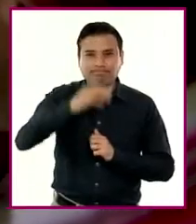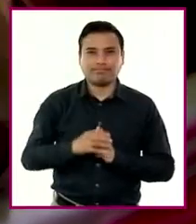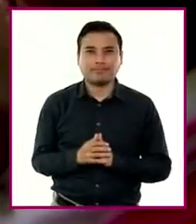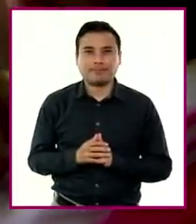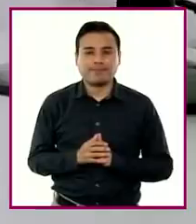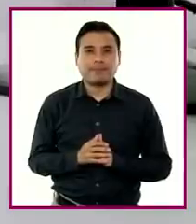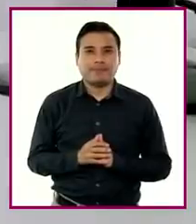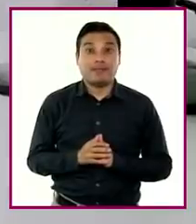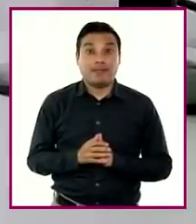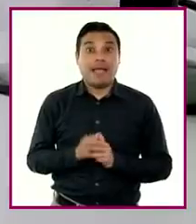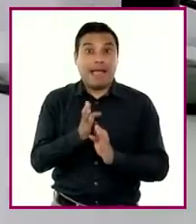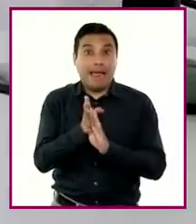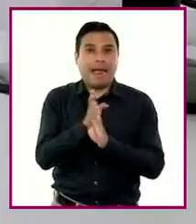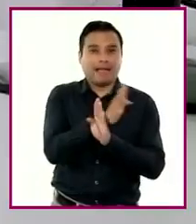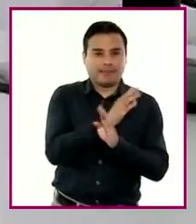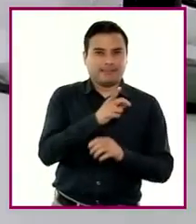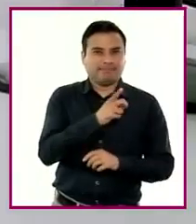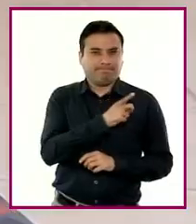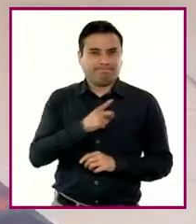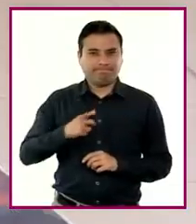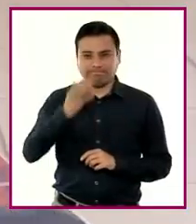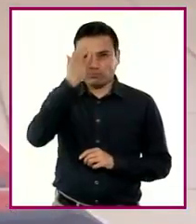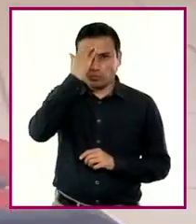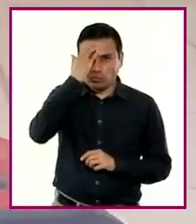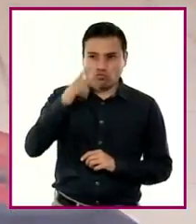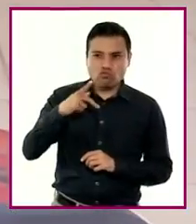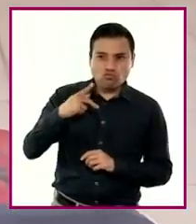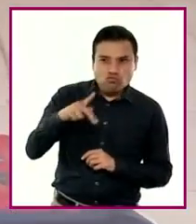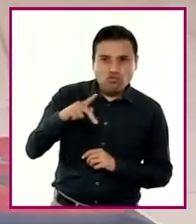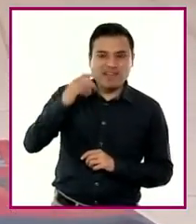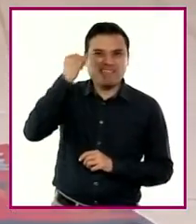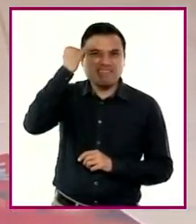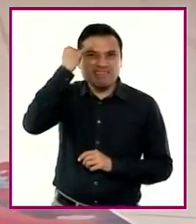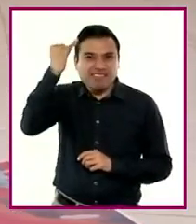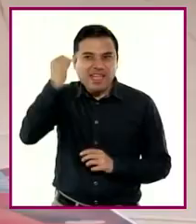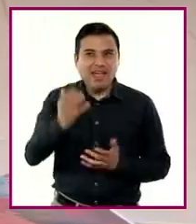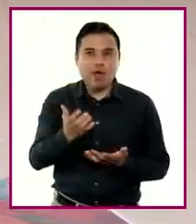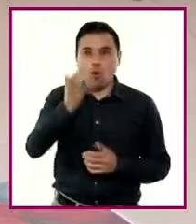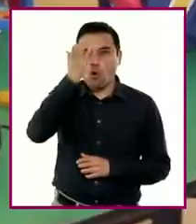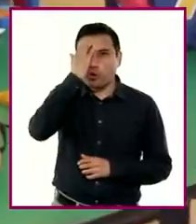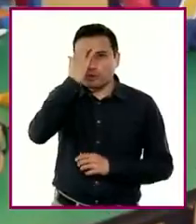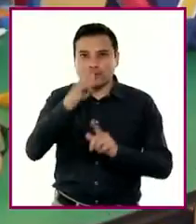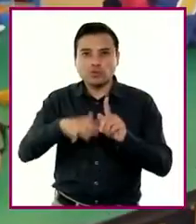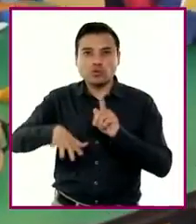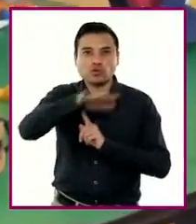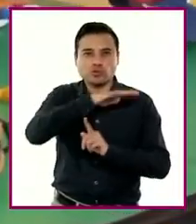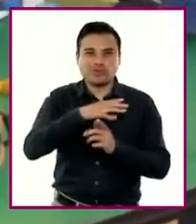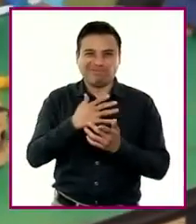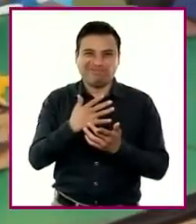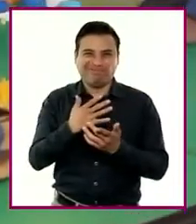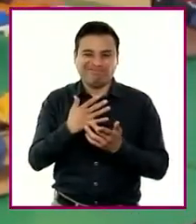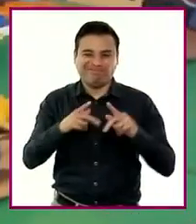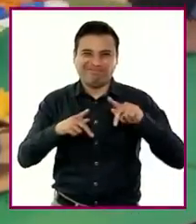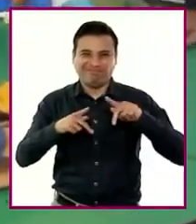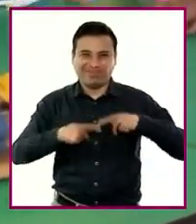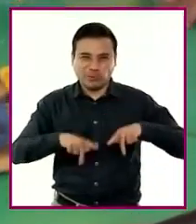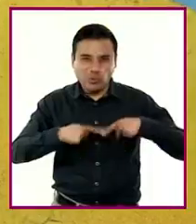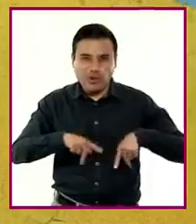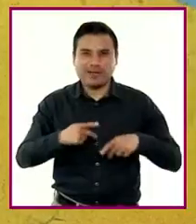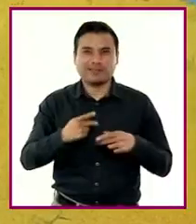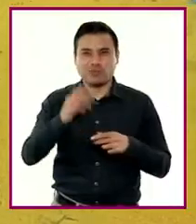se parte de sus ideas previas, experiencias, contextos socioculturales y lingüísticos, así como de su gusto,